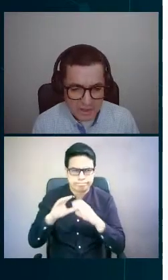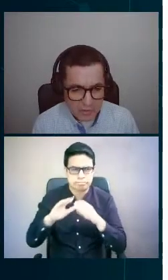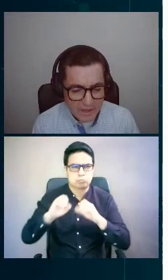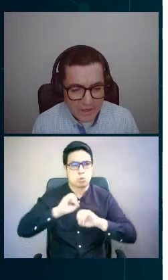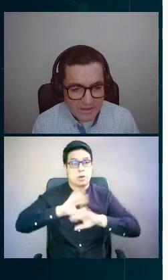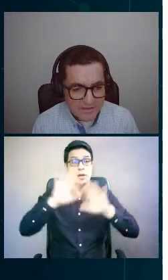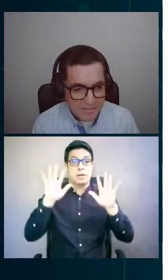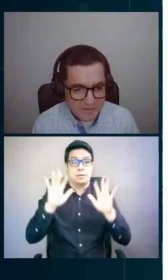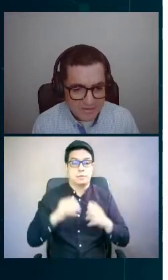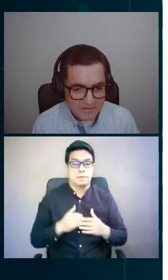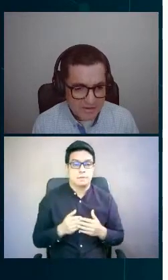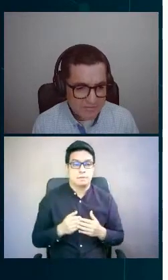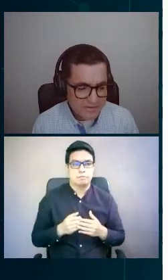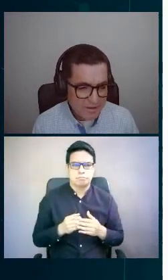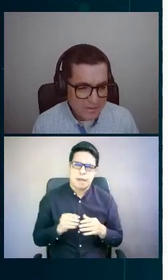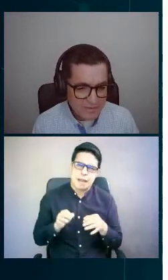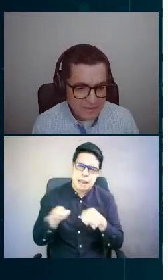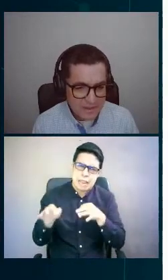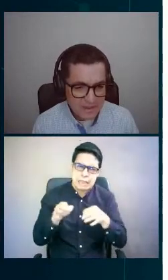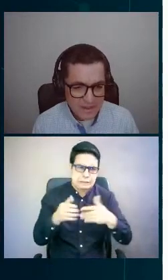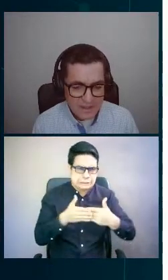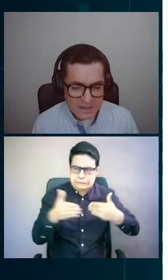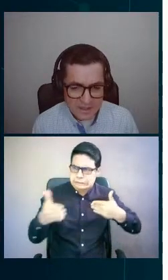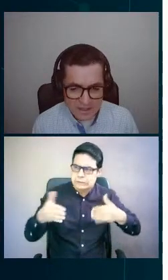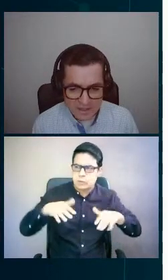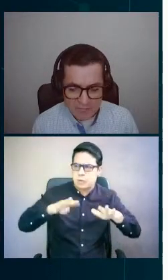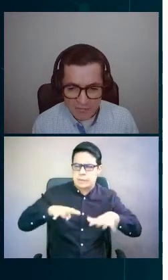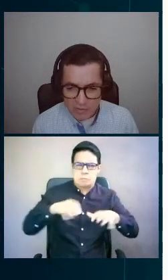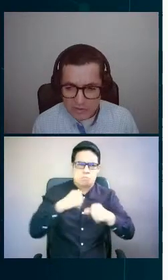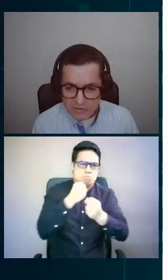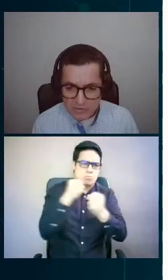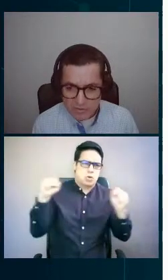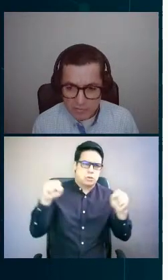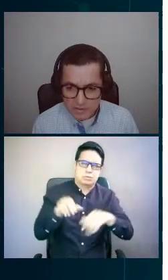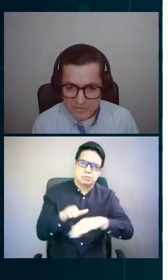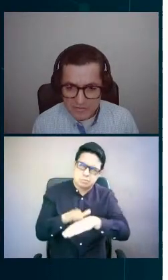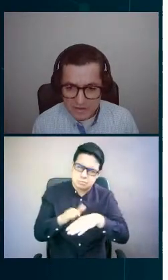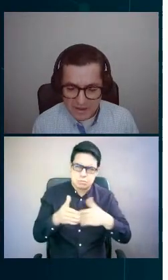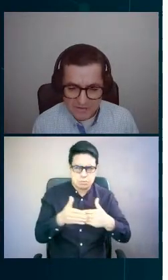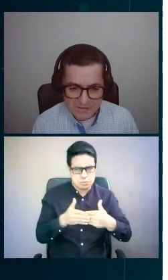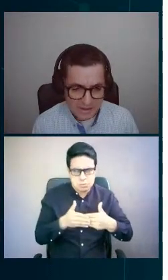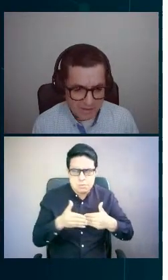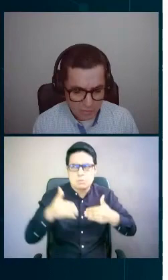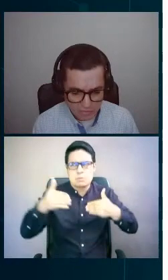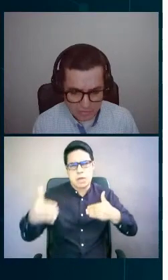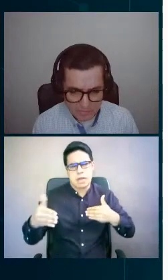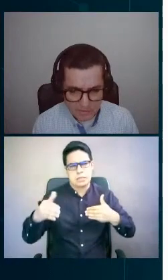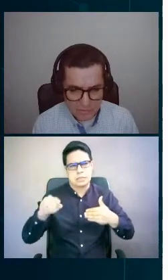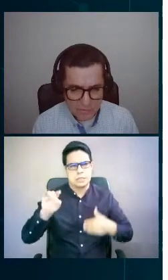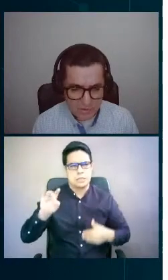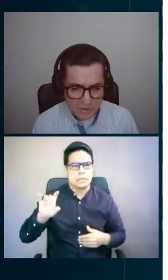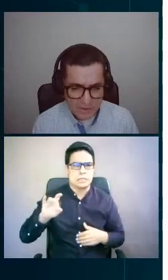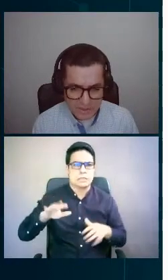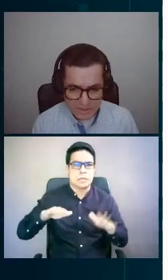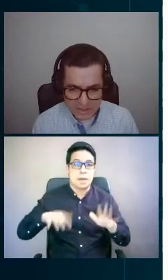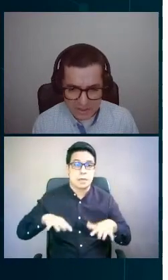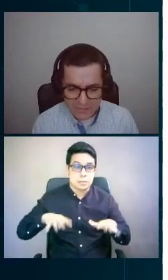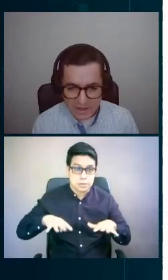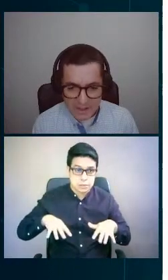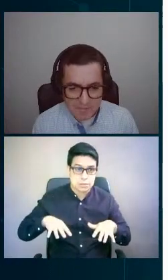que nos dieran 15 meses y finalmente fueron 18 meses hasta el reconocimiento